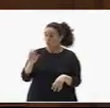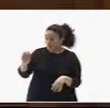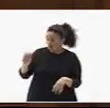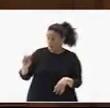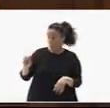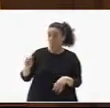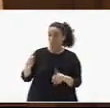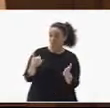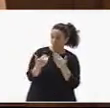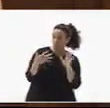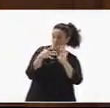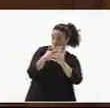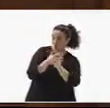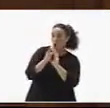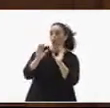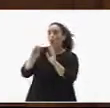o lo que queda de él,